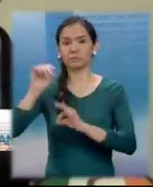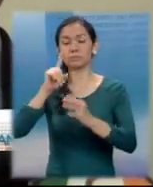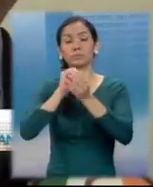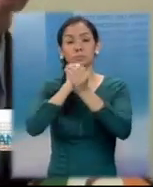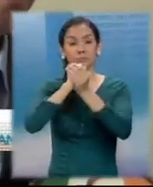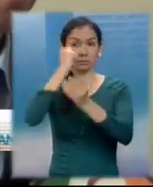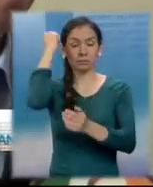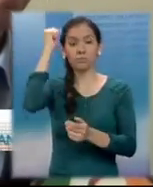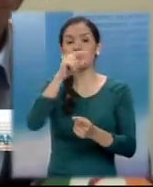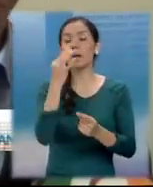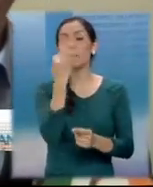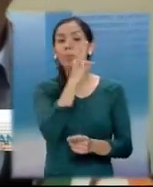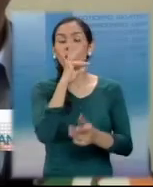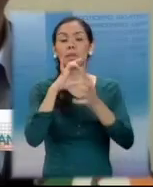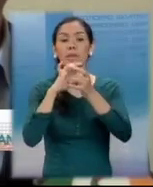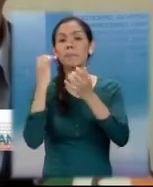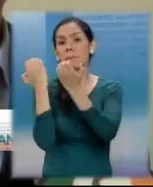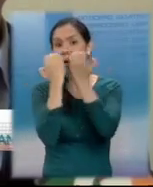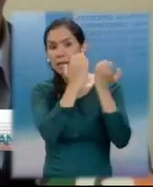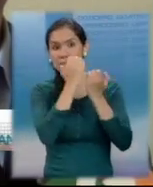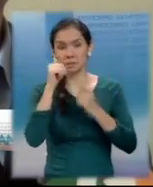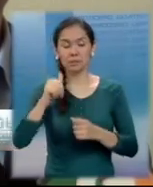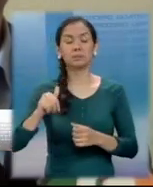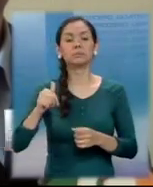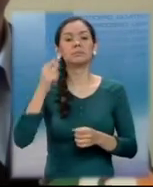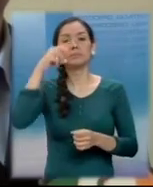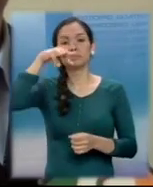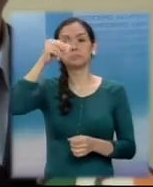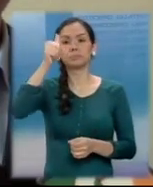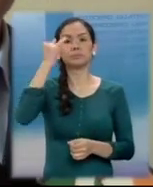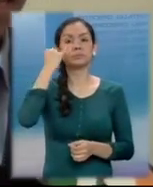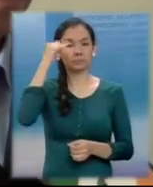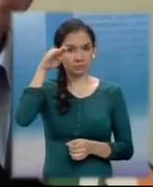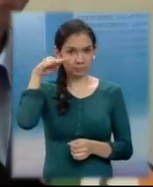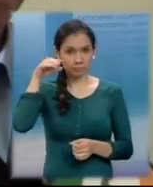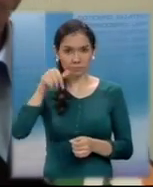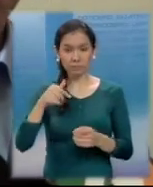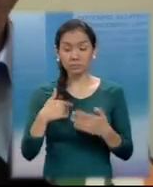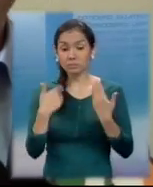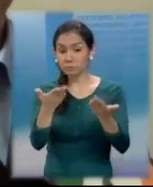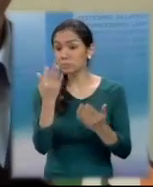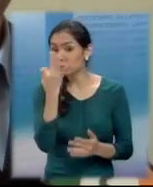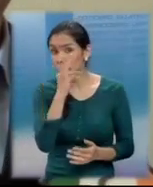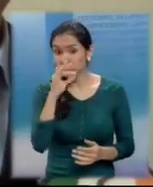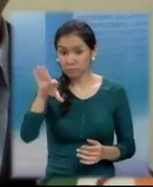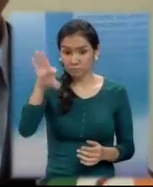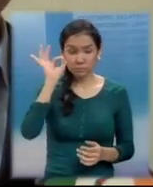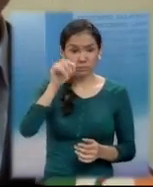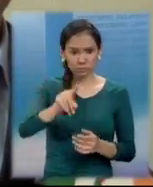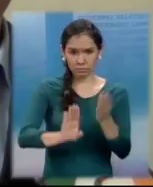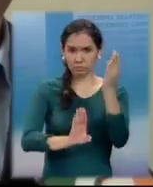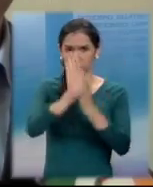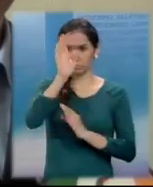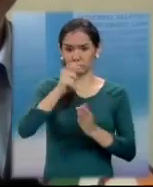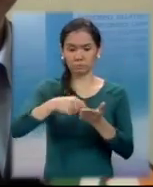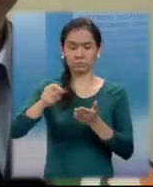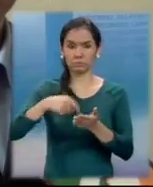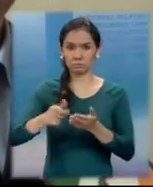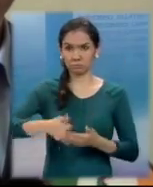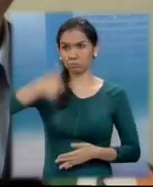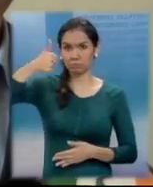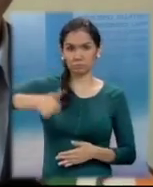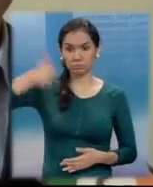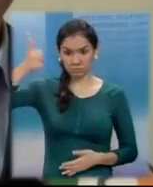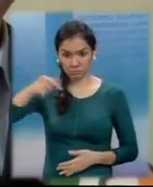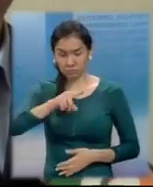llama Mujer de Maíz, que otorgaremos a aquellas niñas que hayan presentado altos,